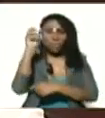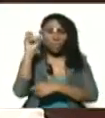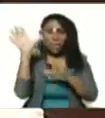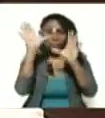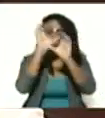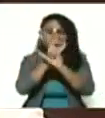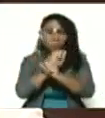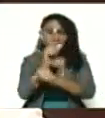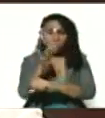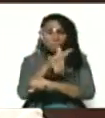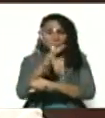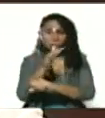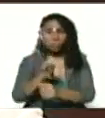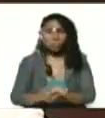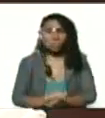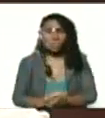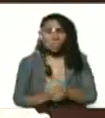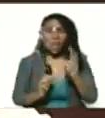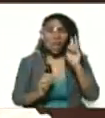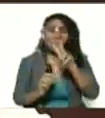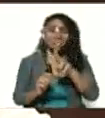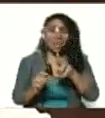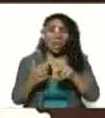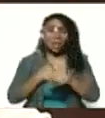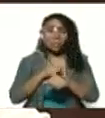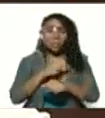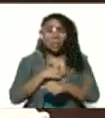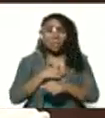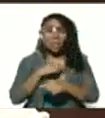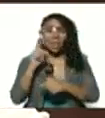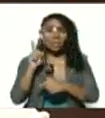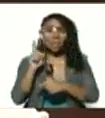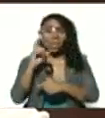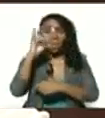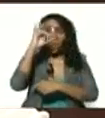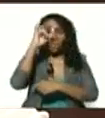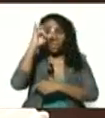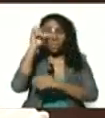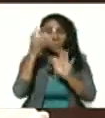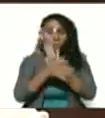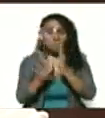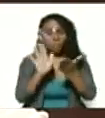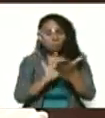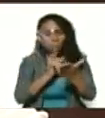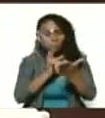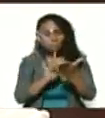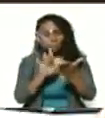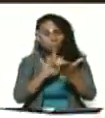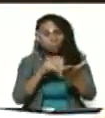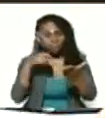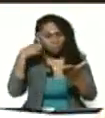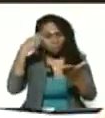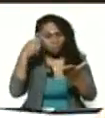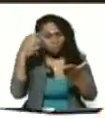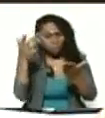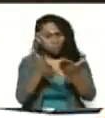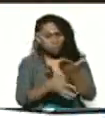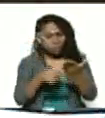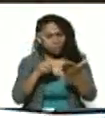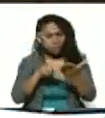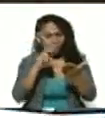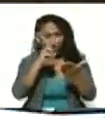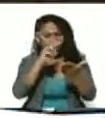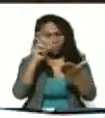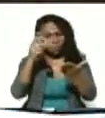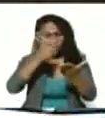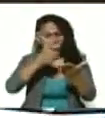nochecita, a ver en nuestra puerta de Instagram videos de casi 200